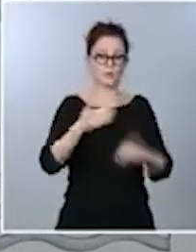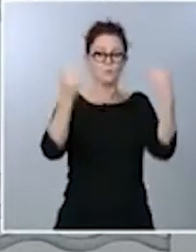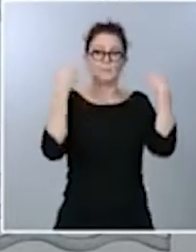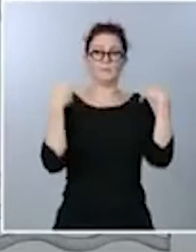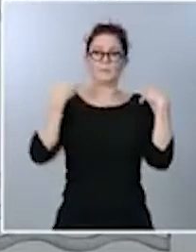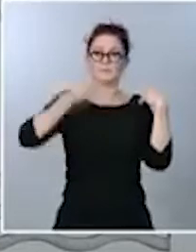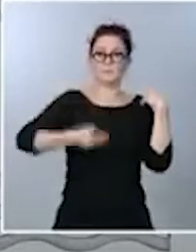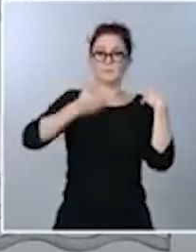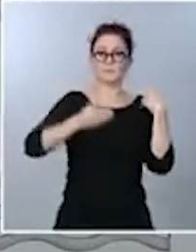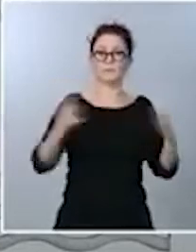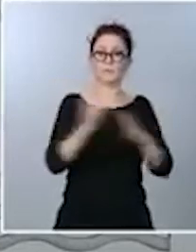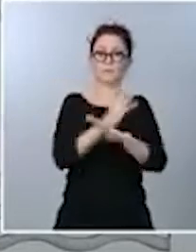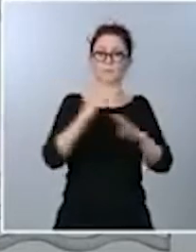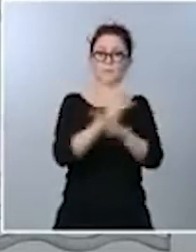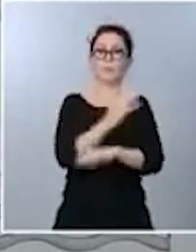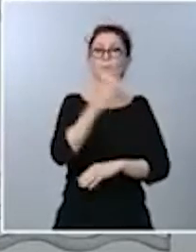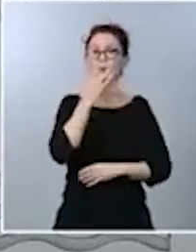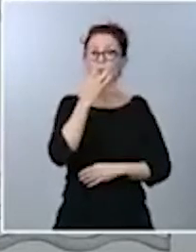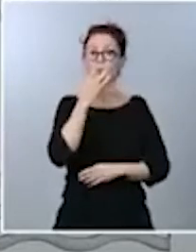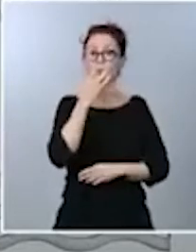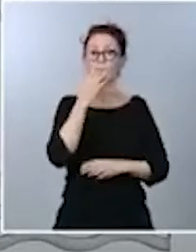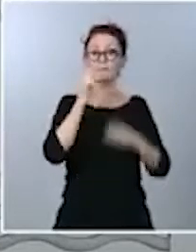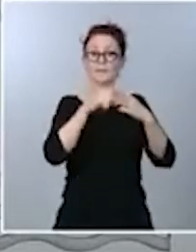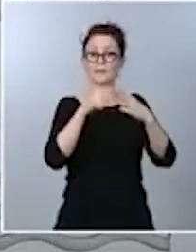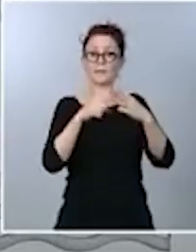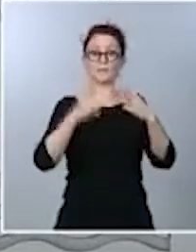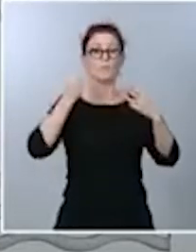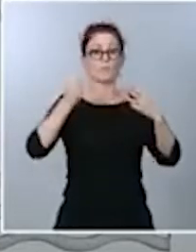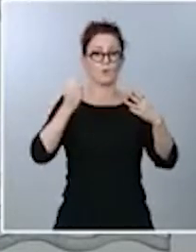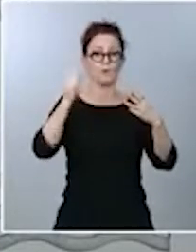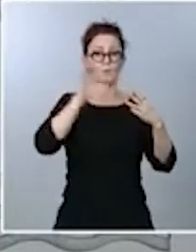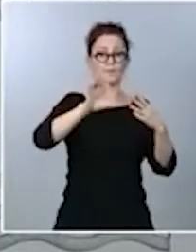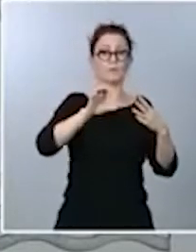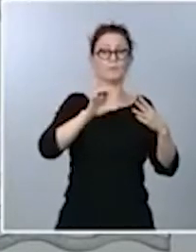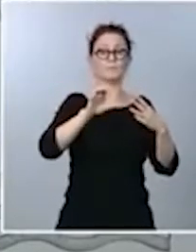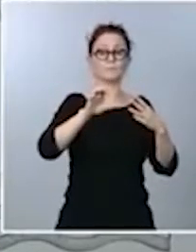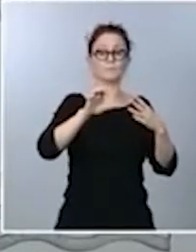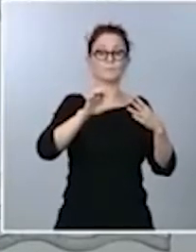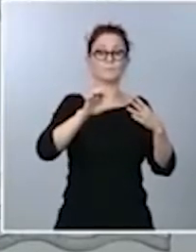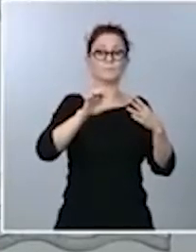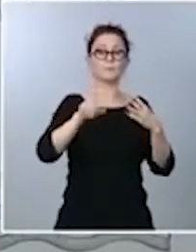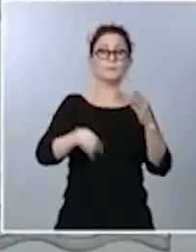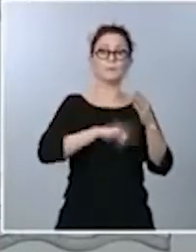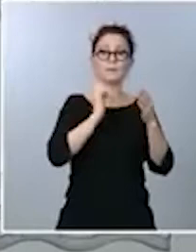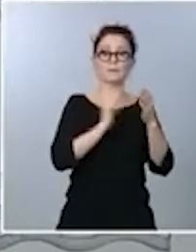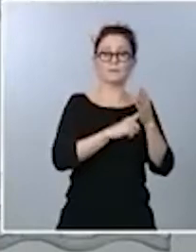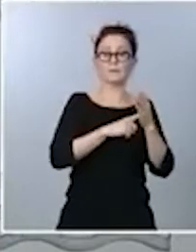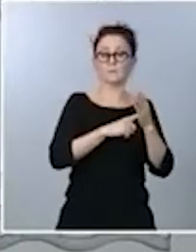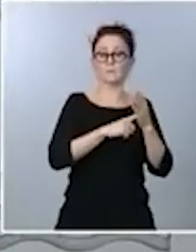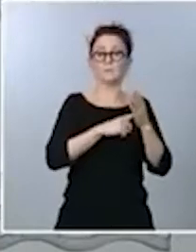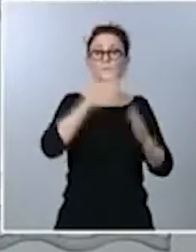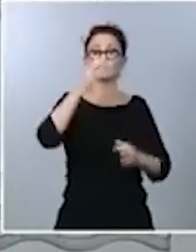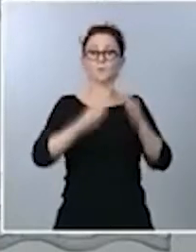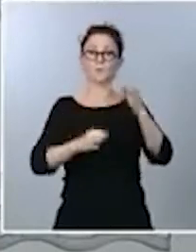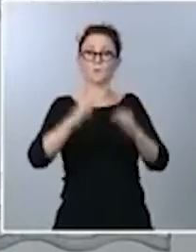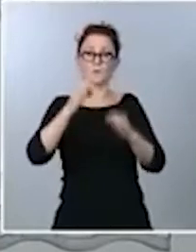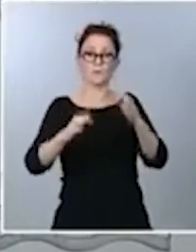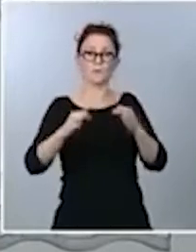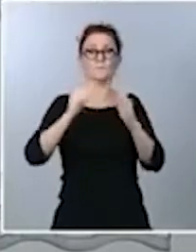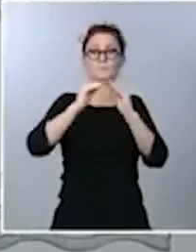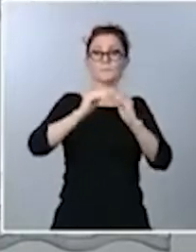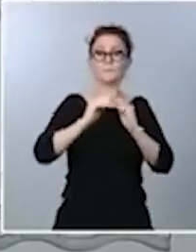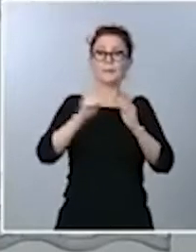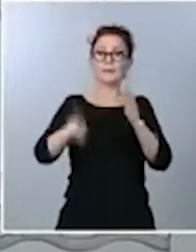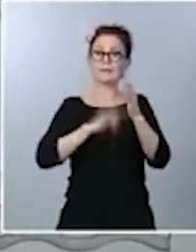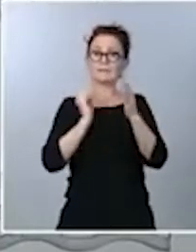de tres poderes del Estado, el Poder Legislativo, el Ejecutivo y el Judicial, tres poderes que, según la Constitución, emanan